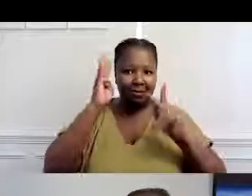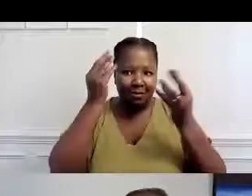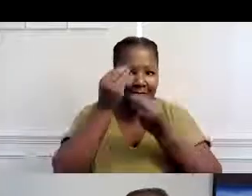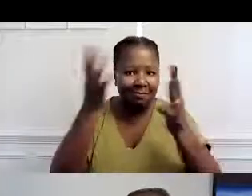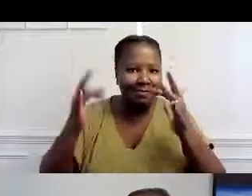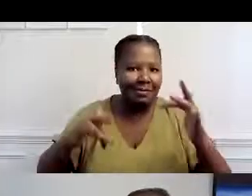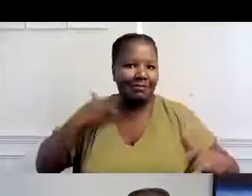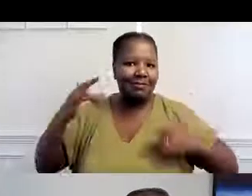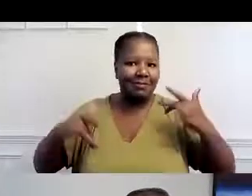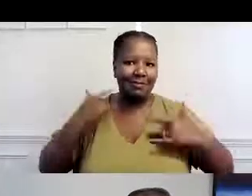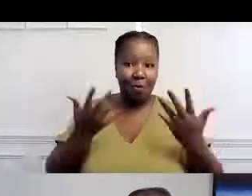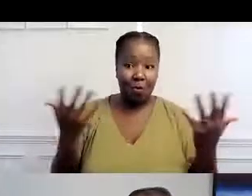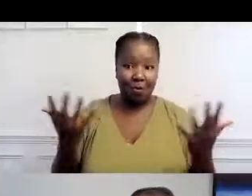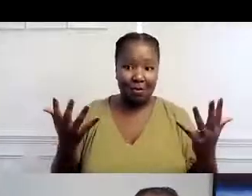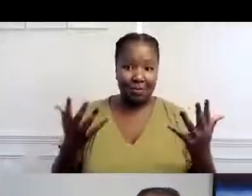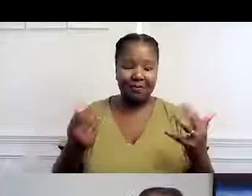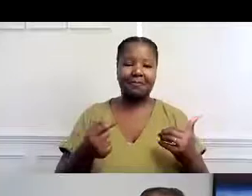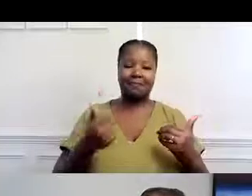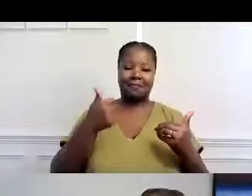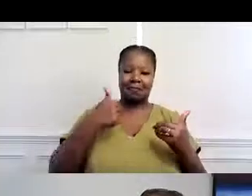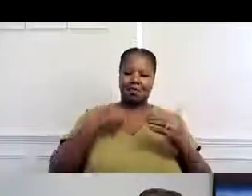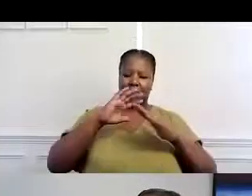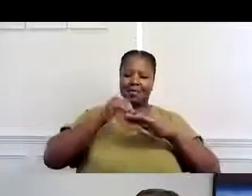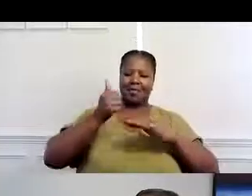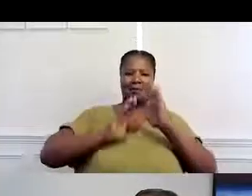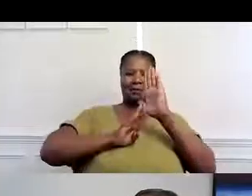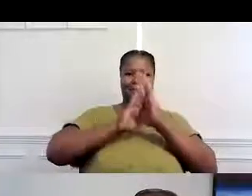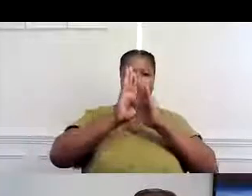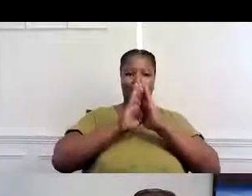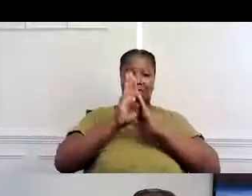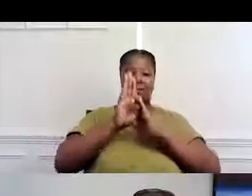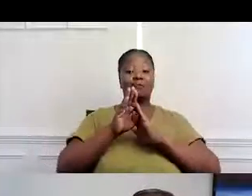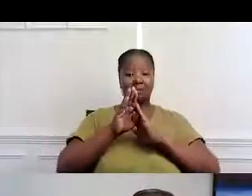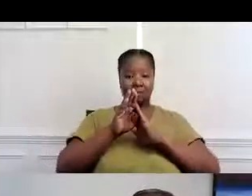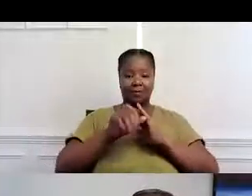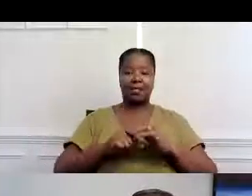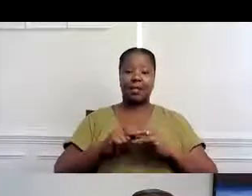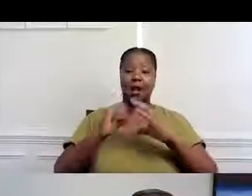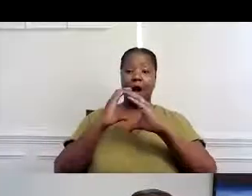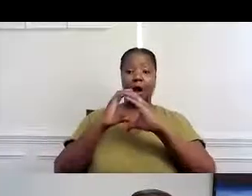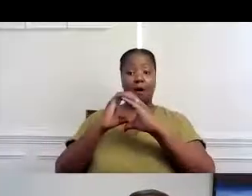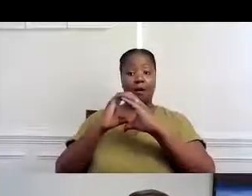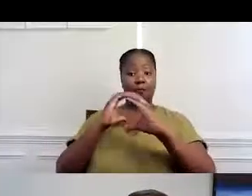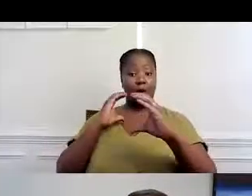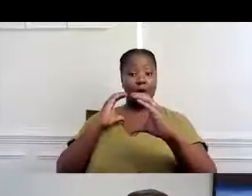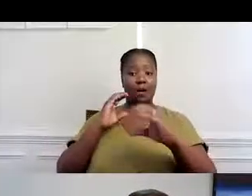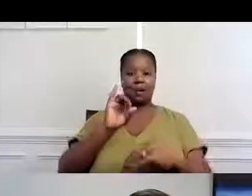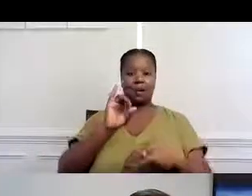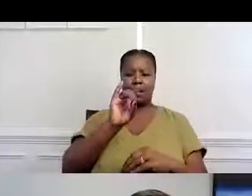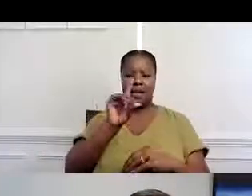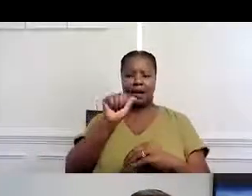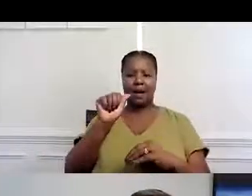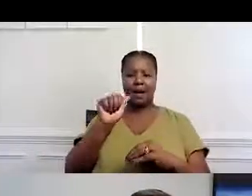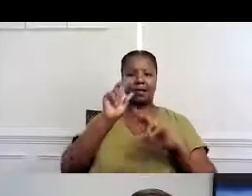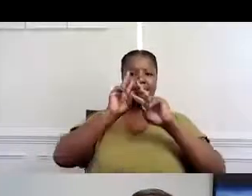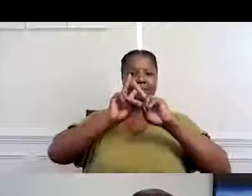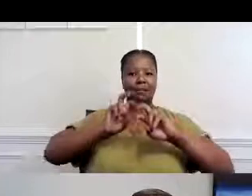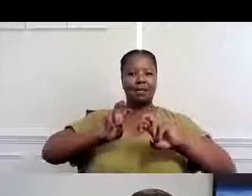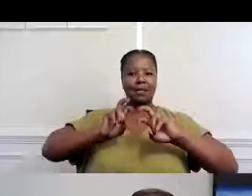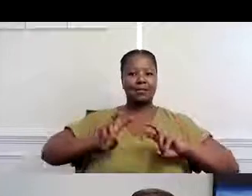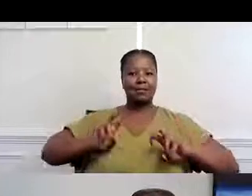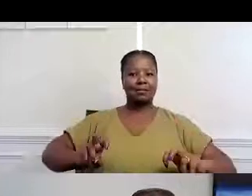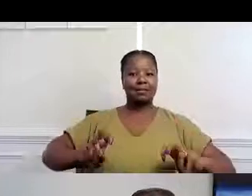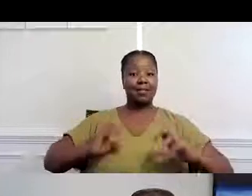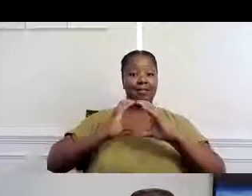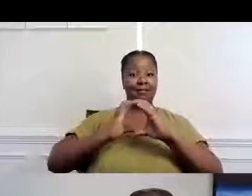Y algo que hicimos que también me encanta, nosotros desarrollamos un asesoramiento móvil de IDEA.